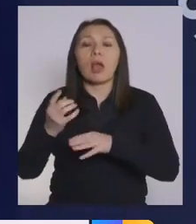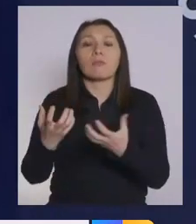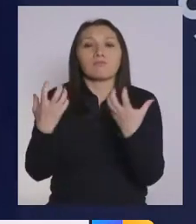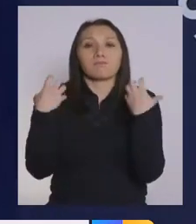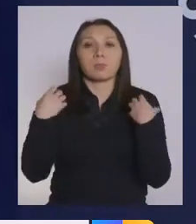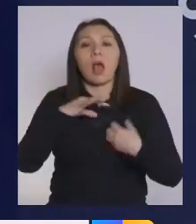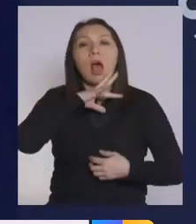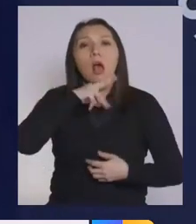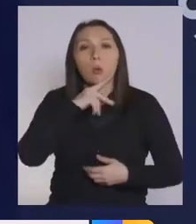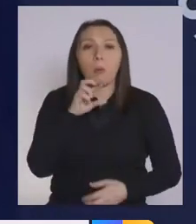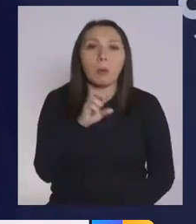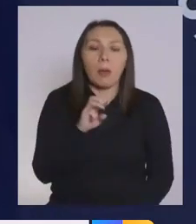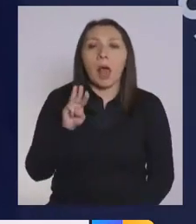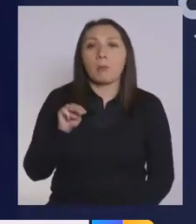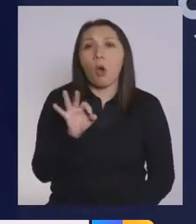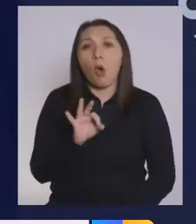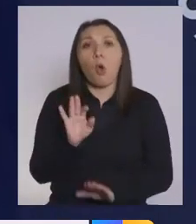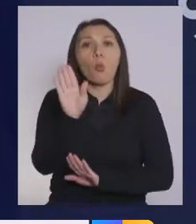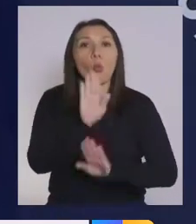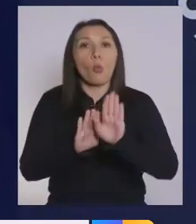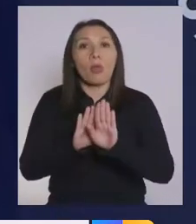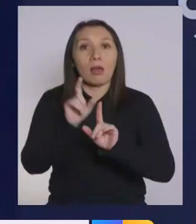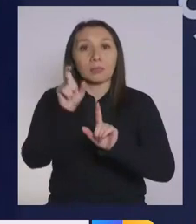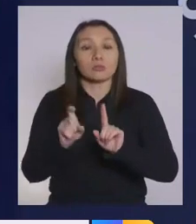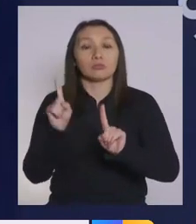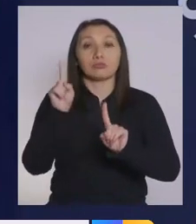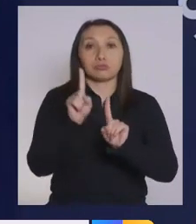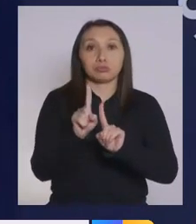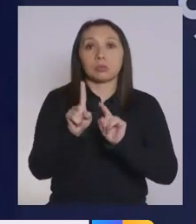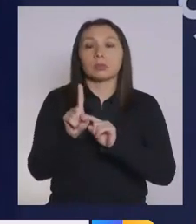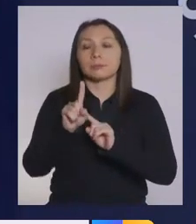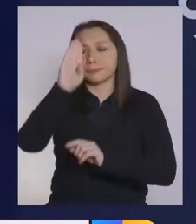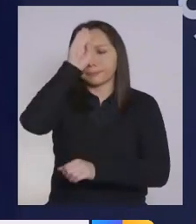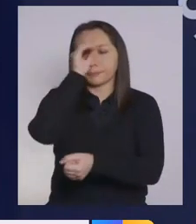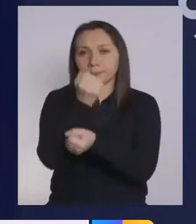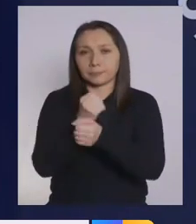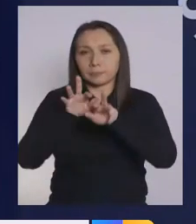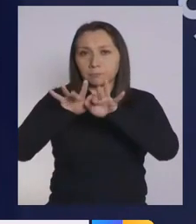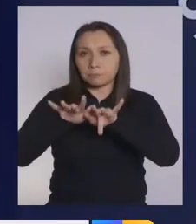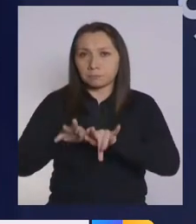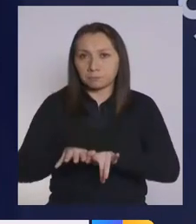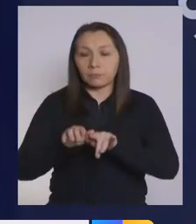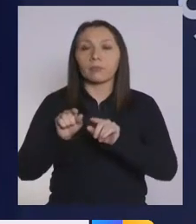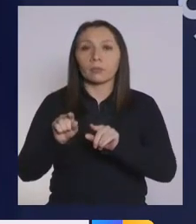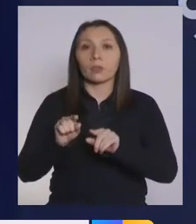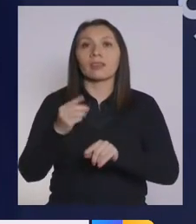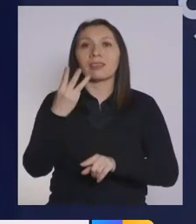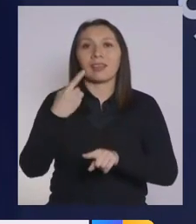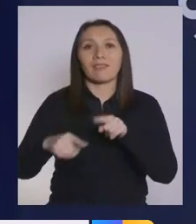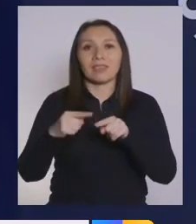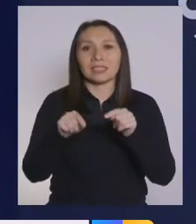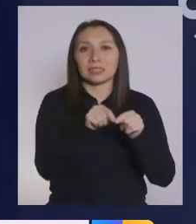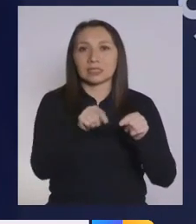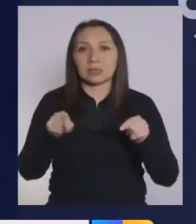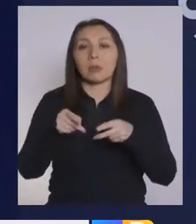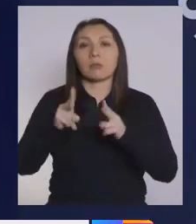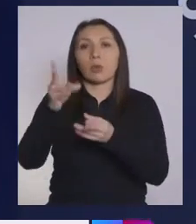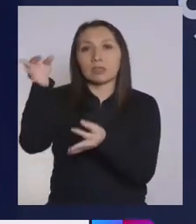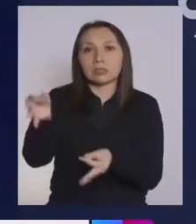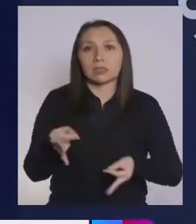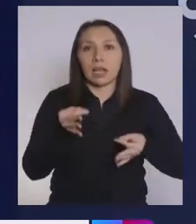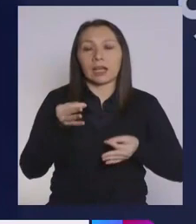adulto, puede ser el padre, la madre, un tutor, en comisaría virtual. Este permiso va ser tres veces a la semana,